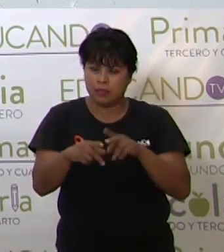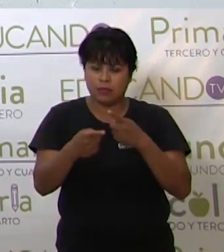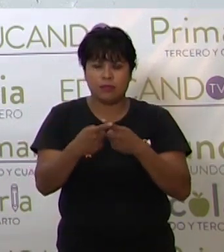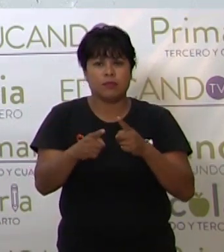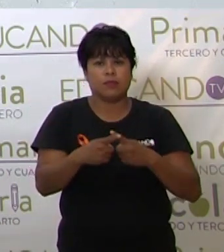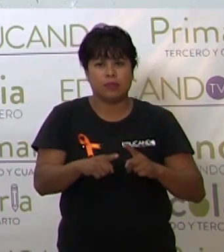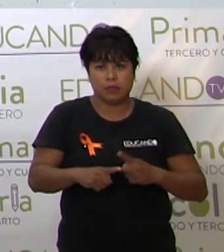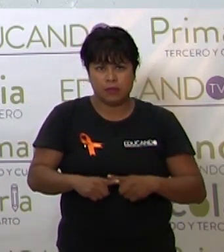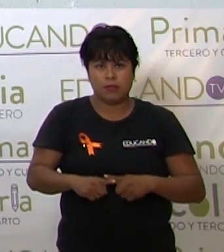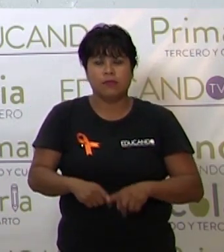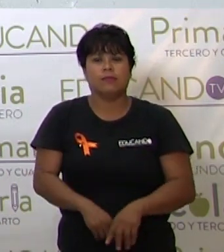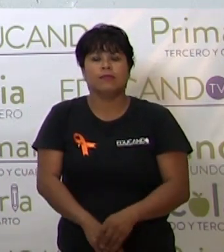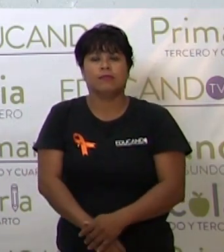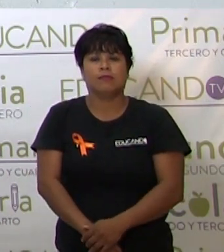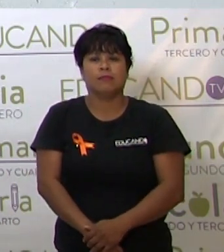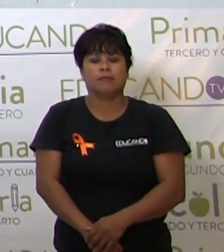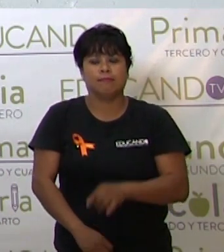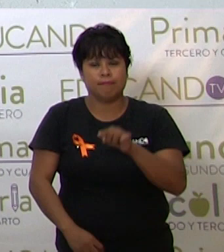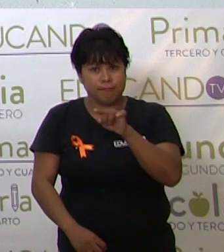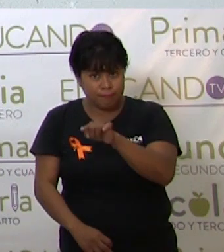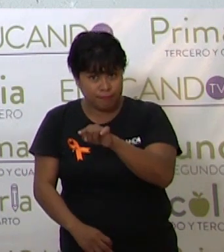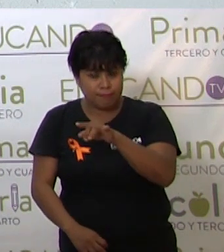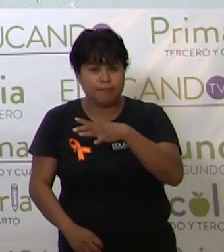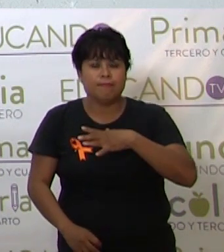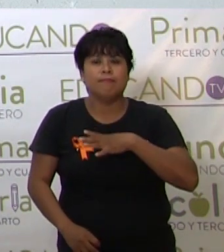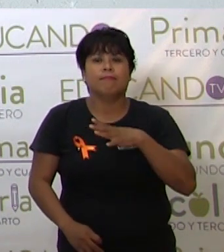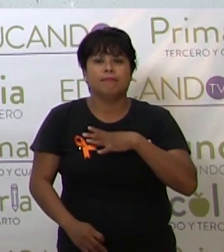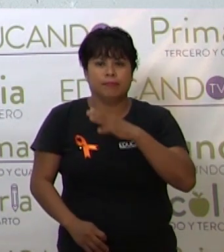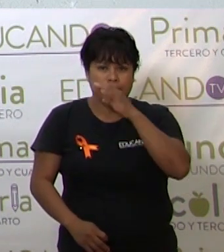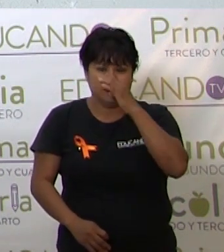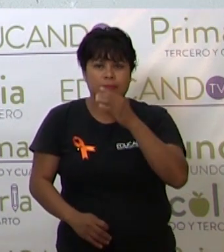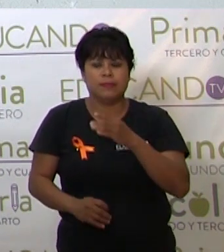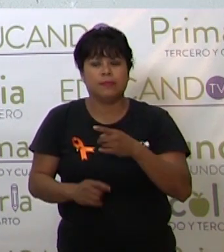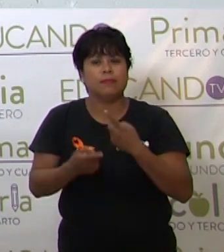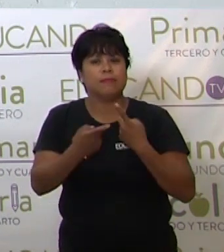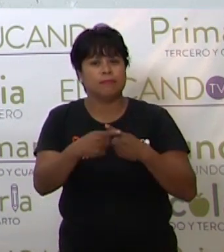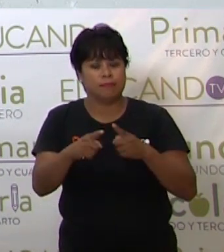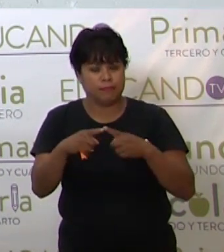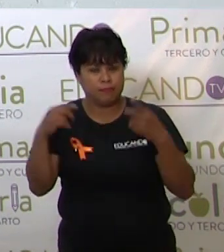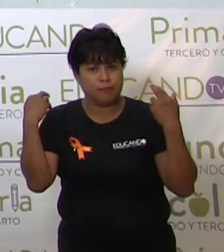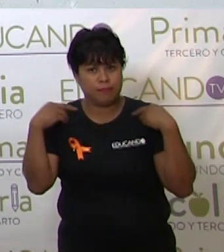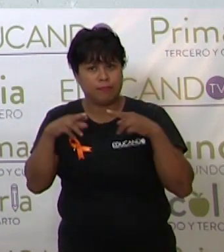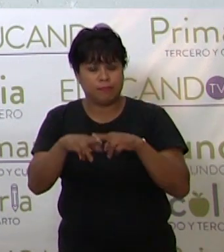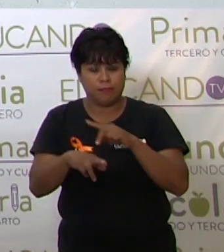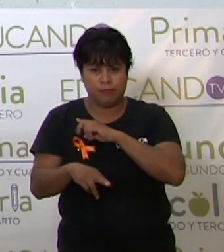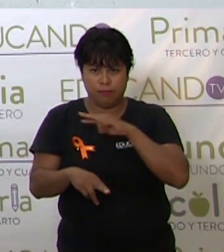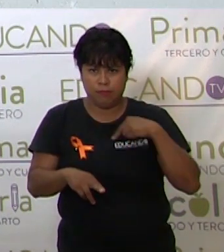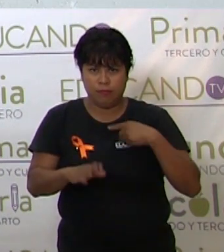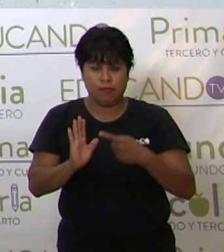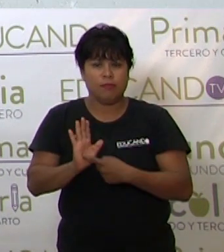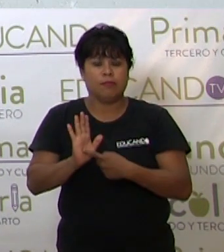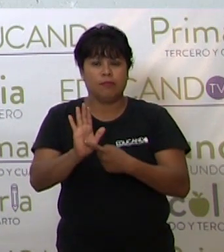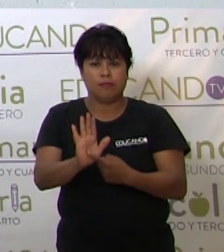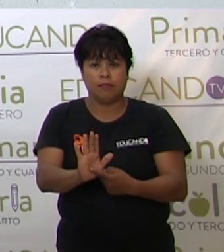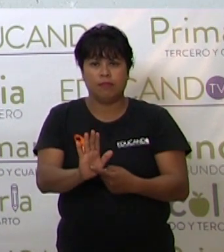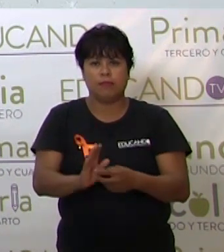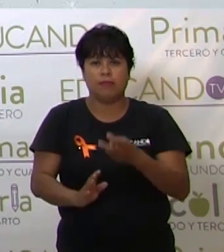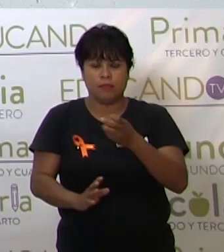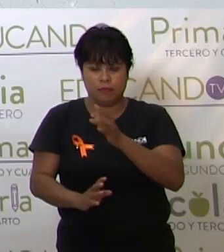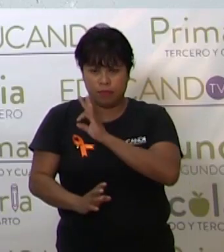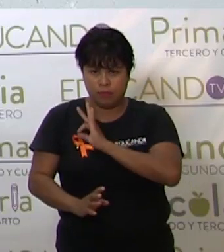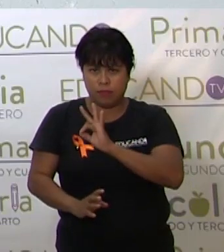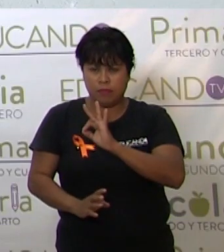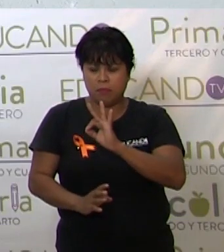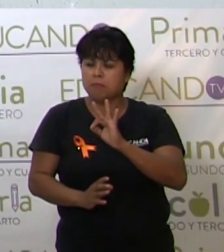maestros, ahí están la mayoría de estas sesiones que nosotros estamos presentando y a las cuales ustedes pueden